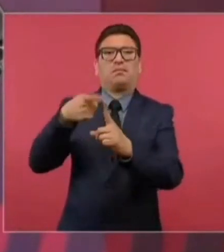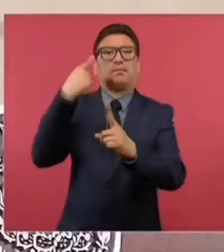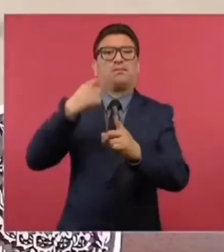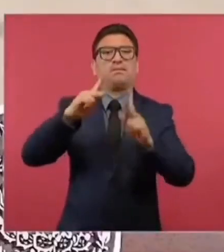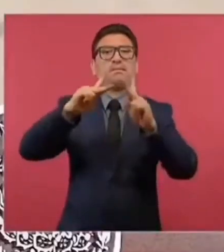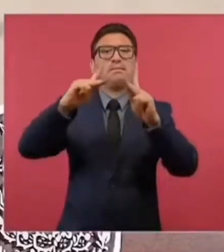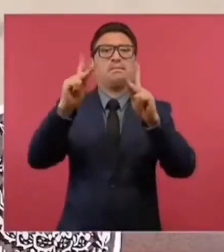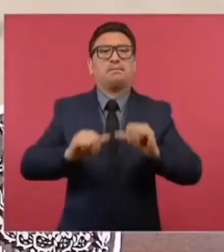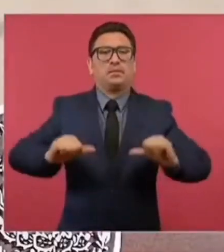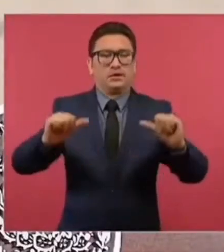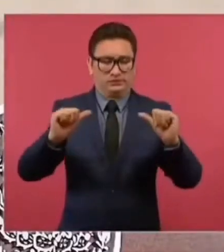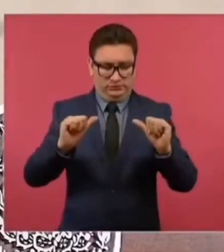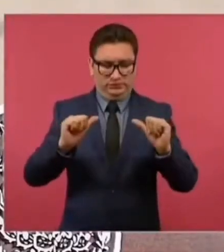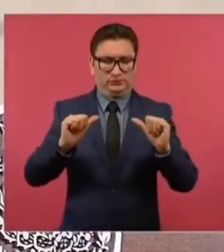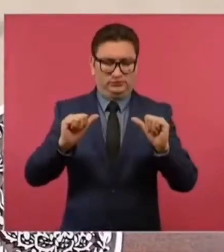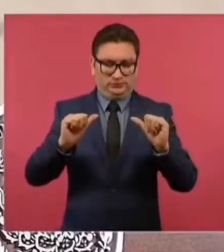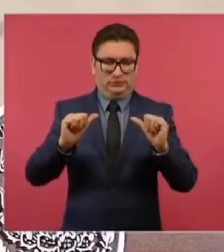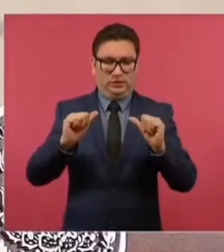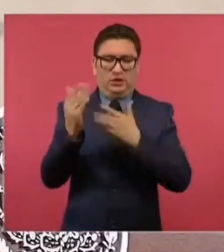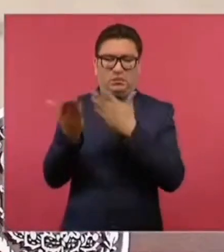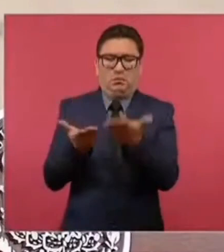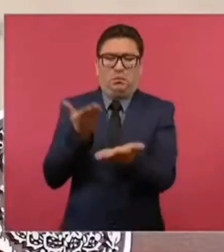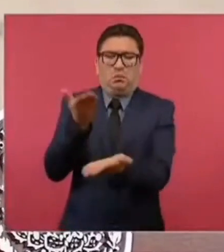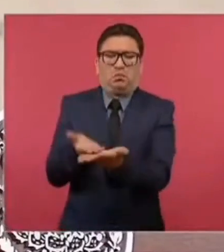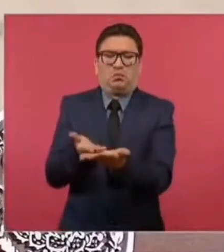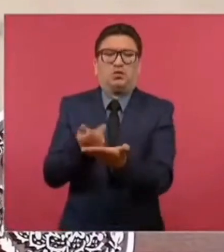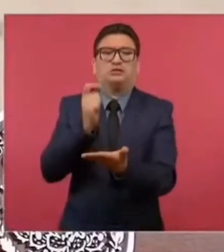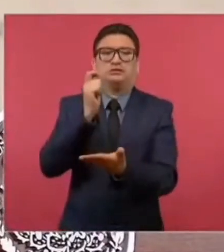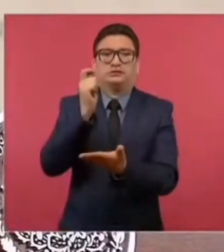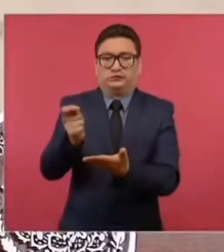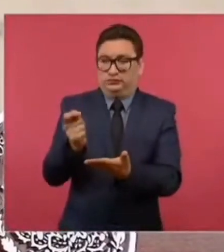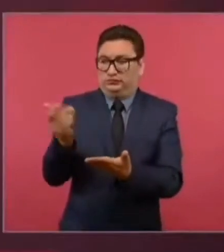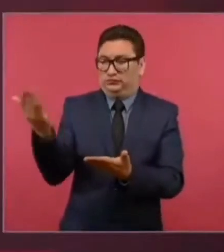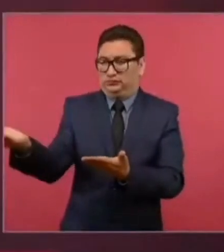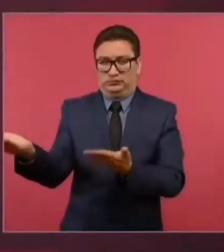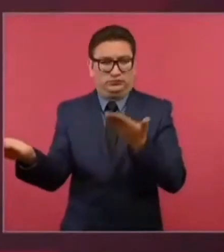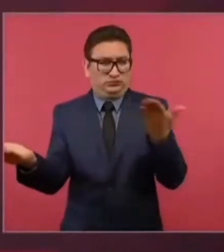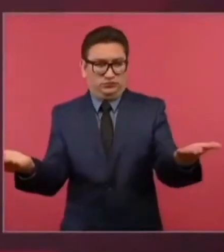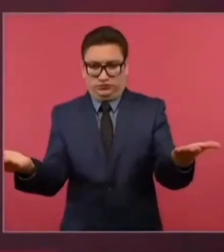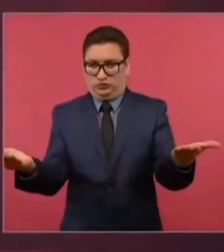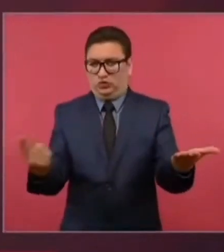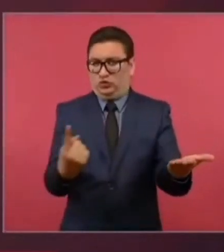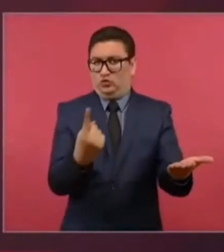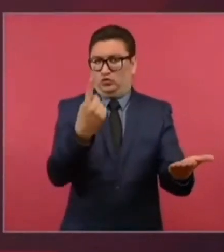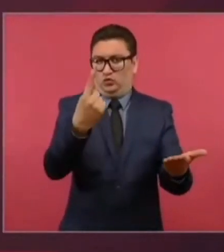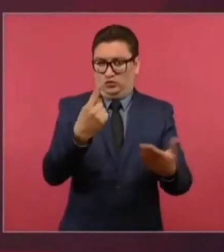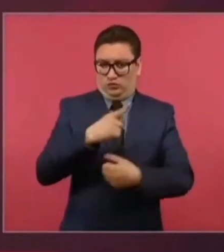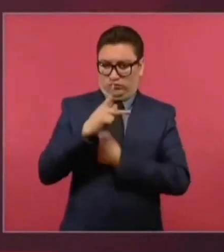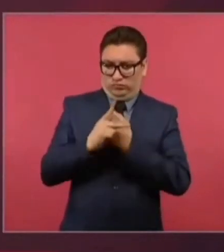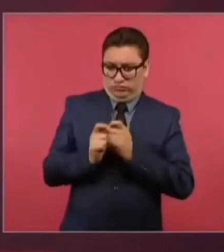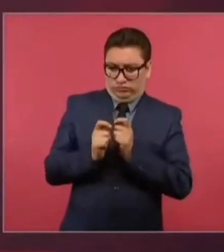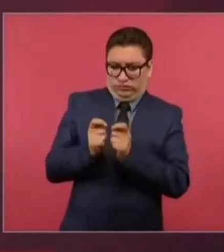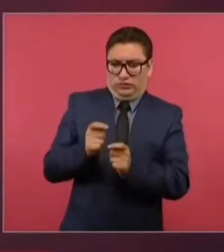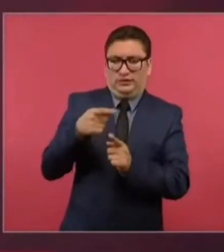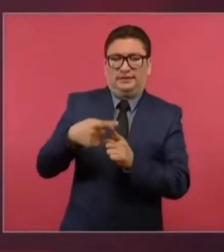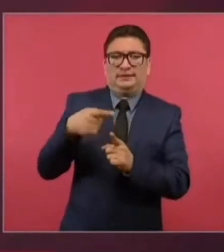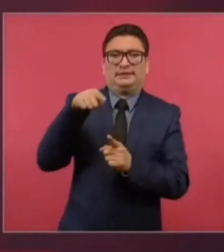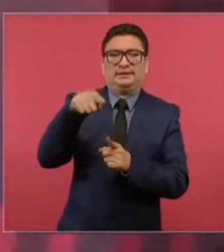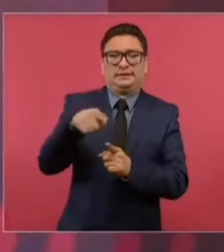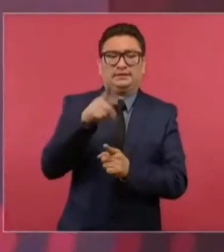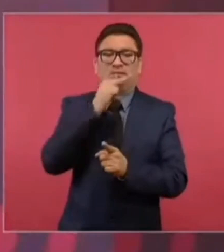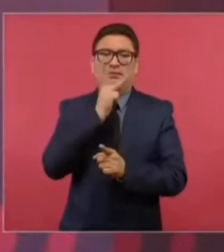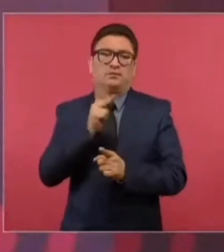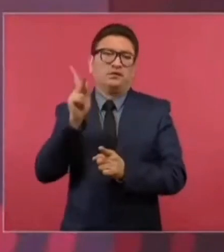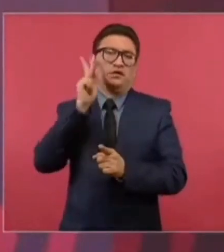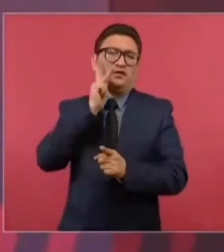Se propone que haya una intermediación del Papa Francisco,